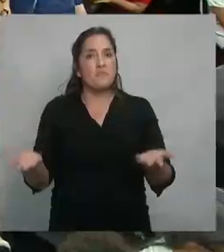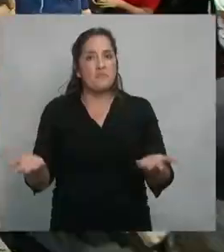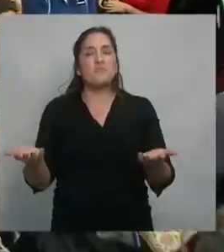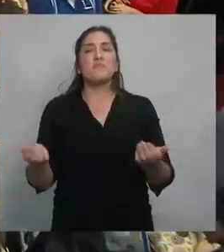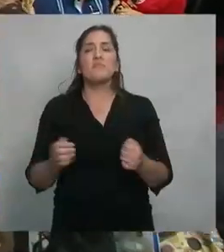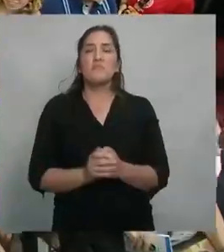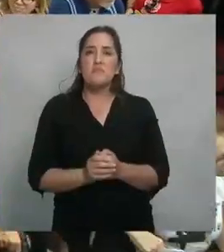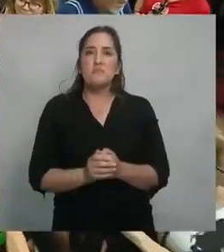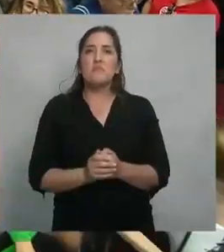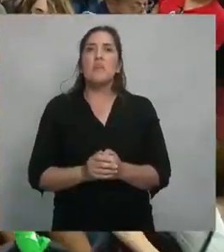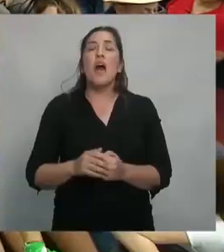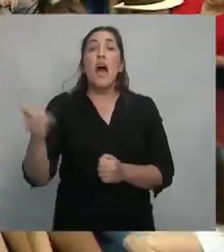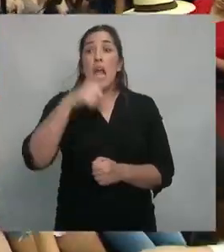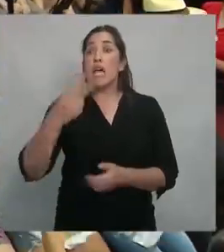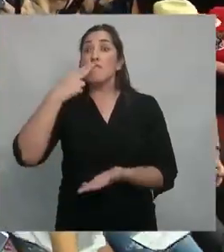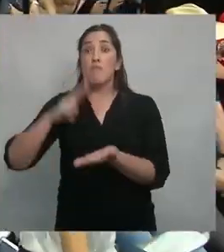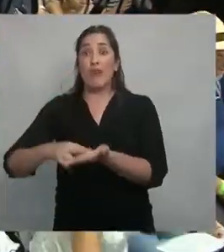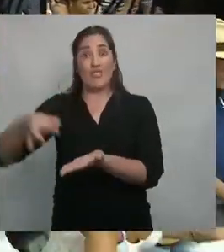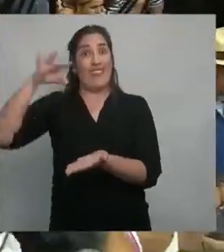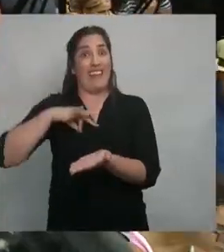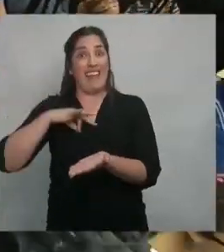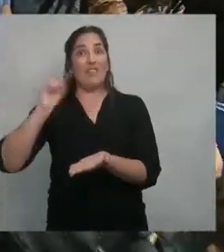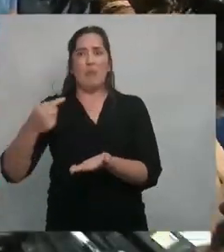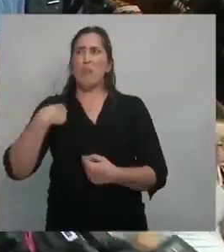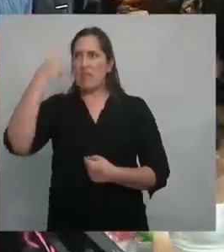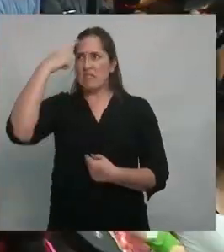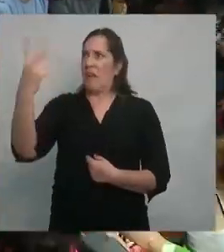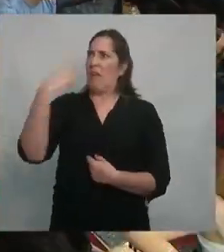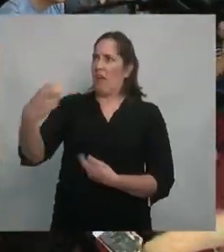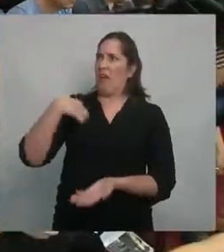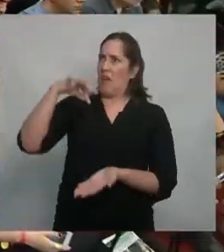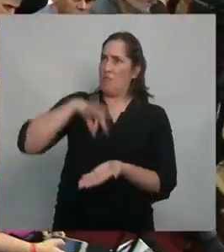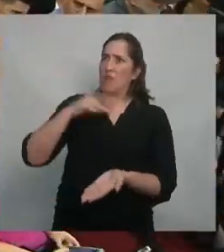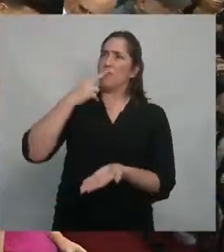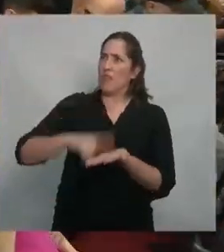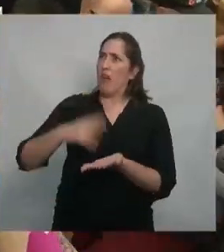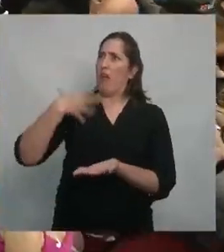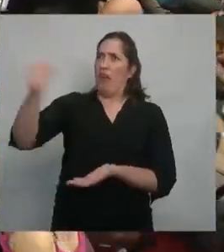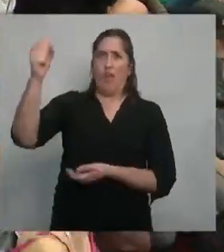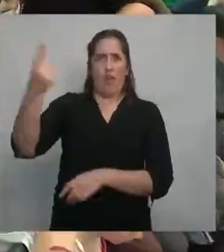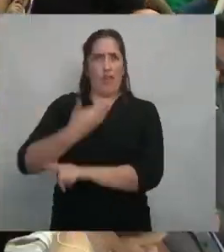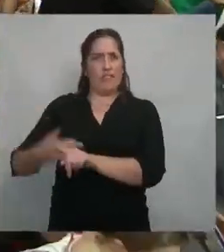el impuesto a las ganancias que le cobraban a él era que se los sacaba el Estado